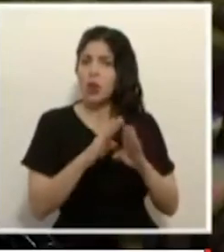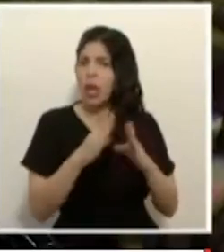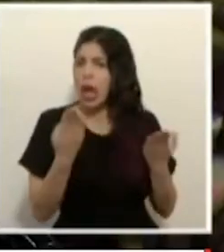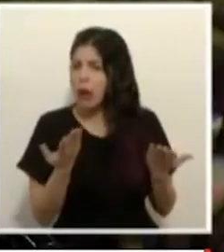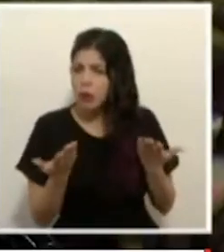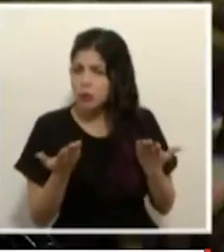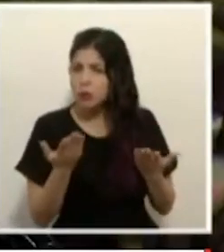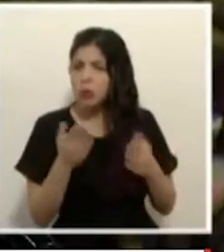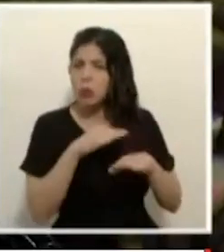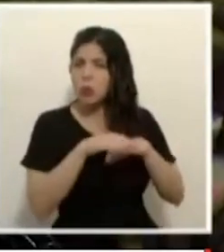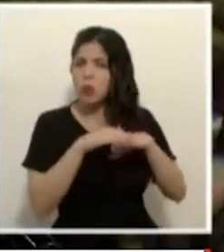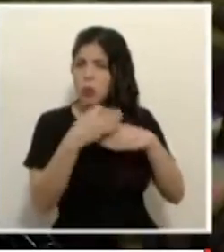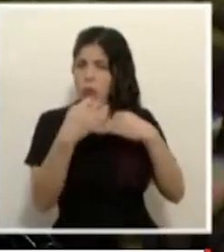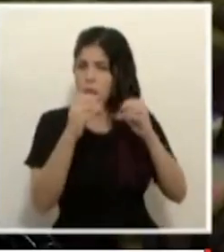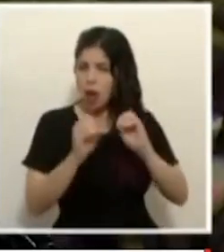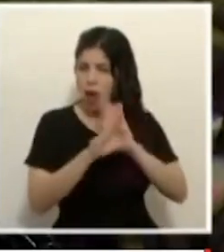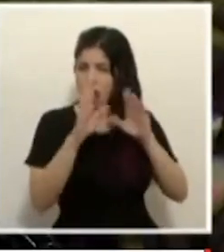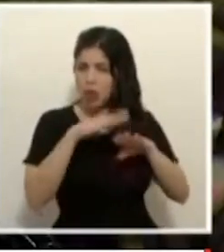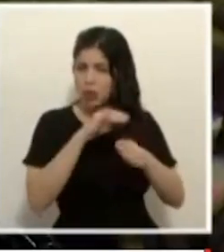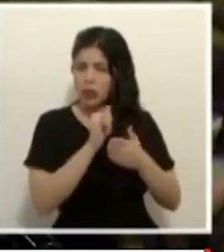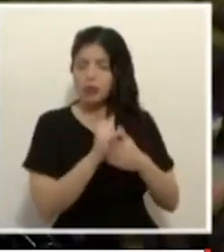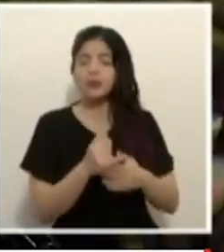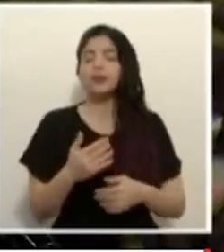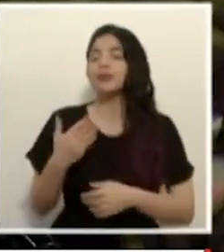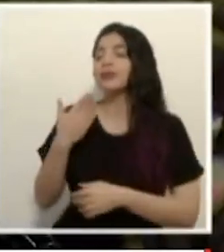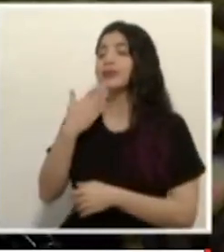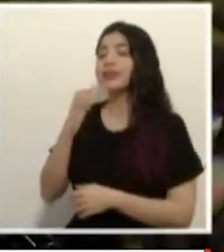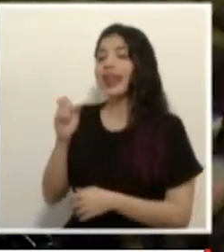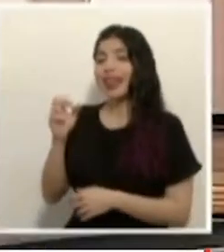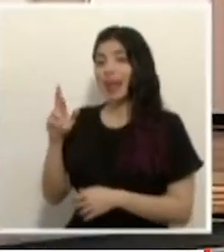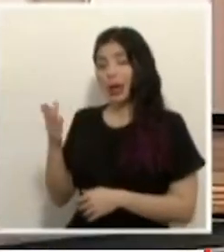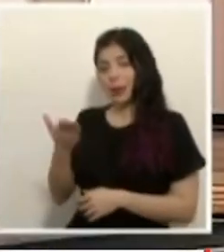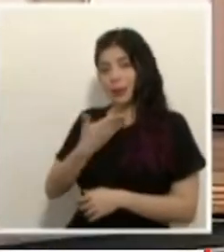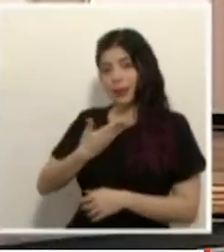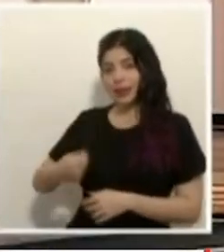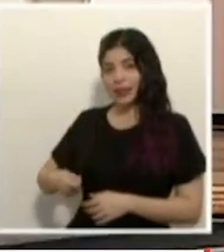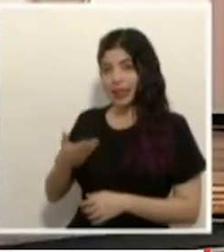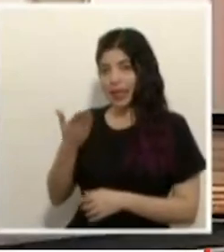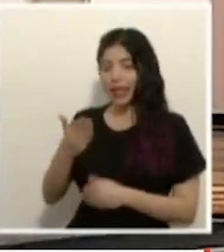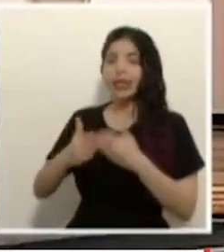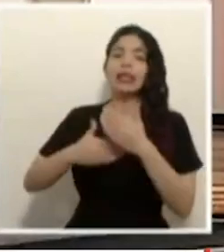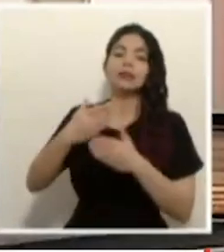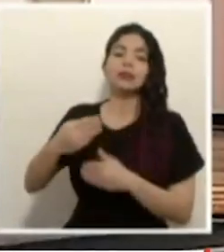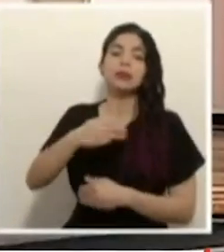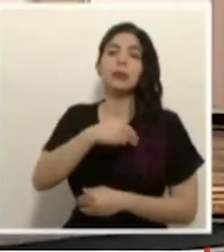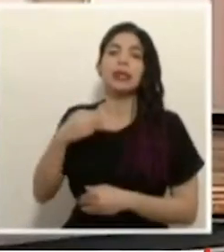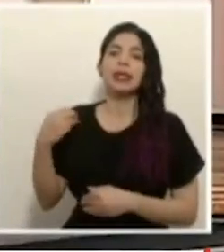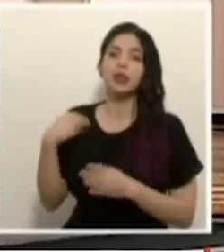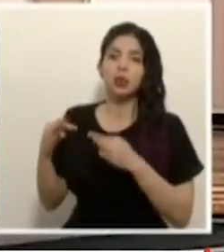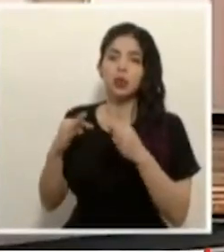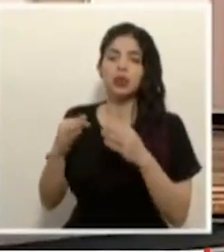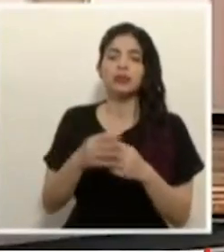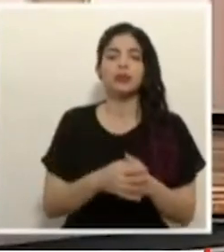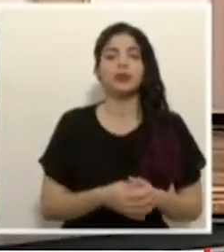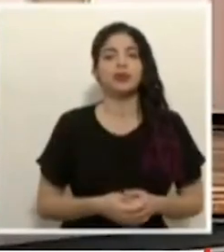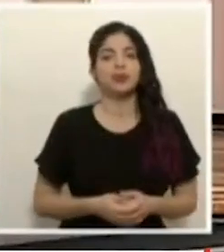le agradecería aclaración en ese sentido. Muchas gracias, don Edgar, señor presidente. Y luego el señor ministro de Turismo.